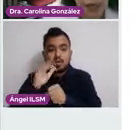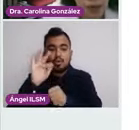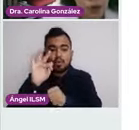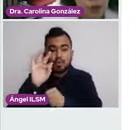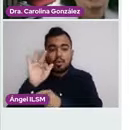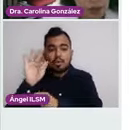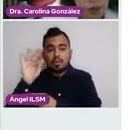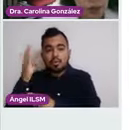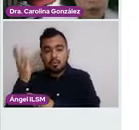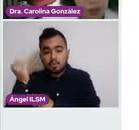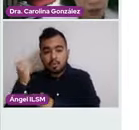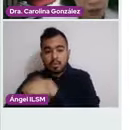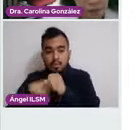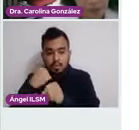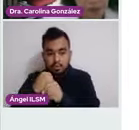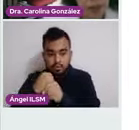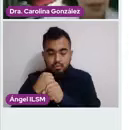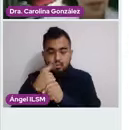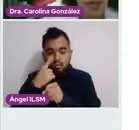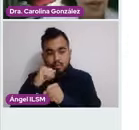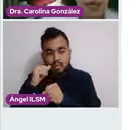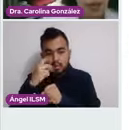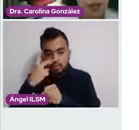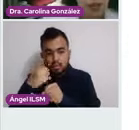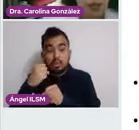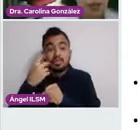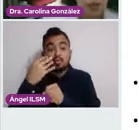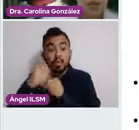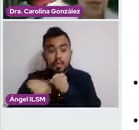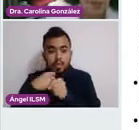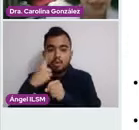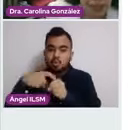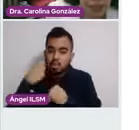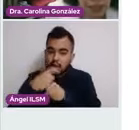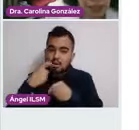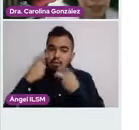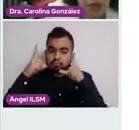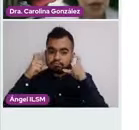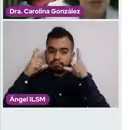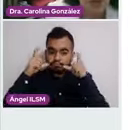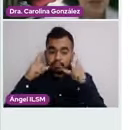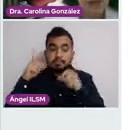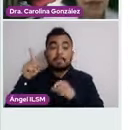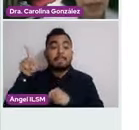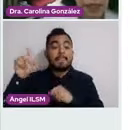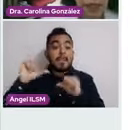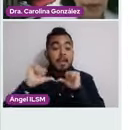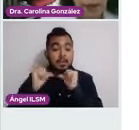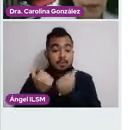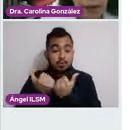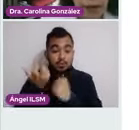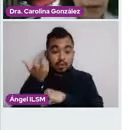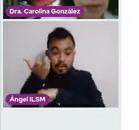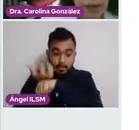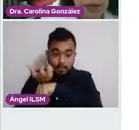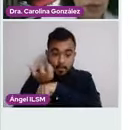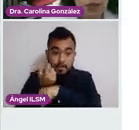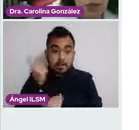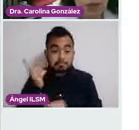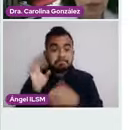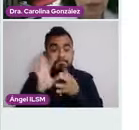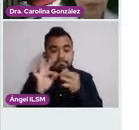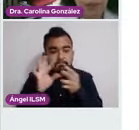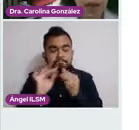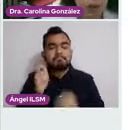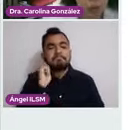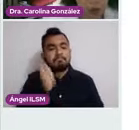y cada año a partir de los 50. La asociación americana nos habla que su